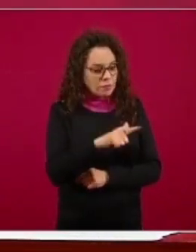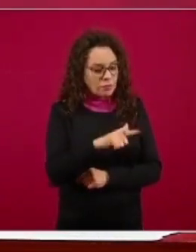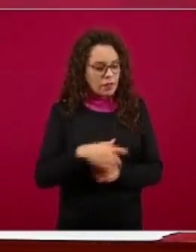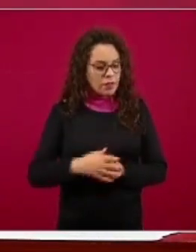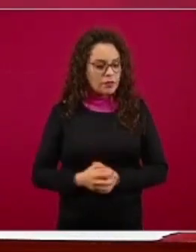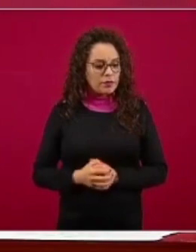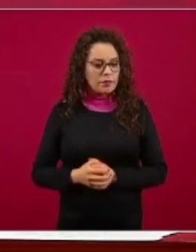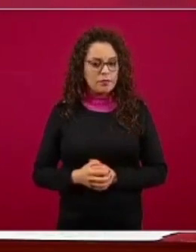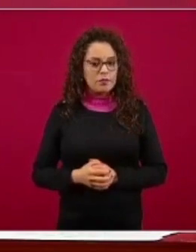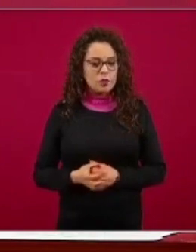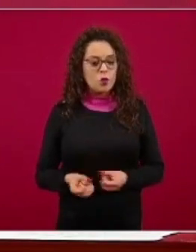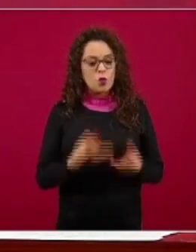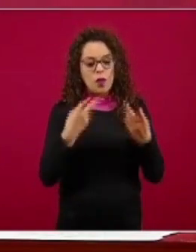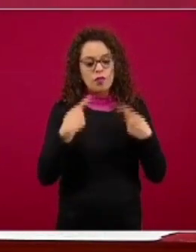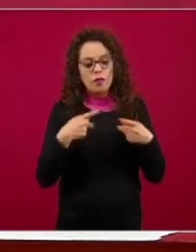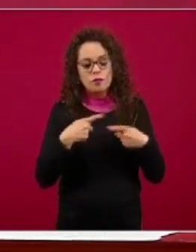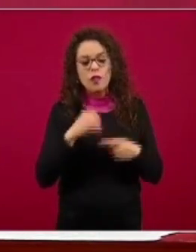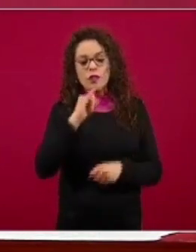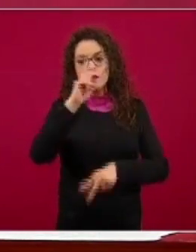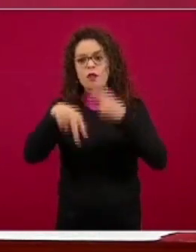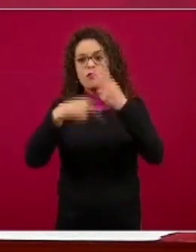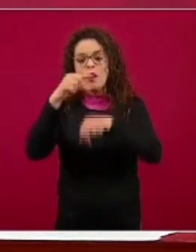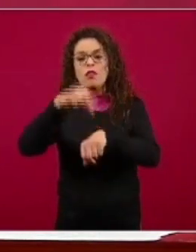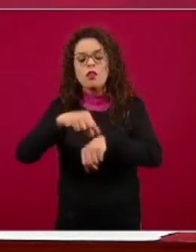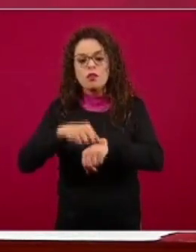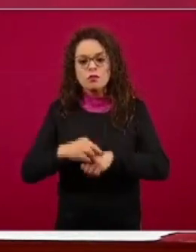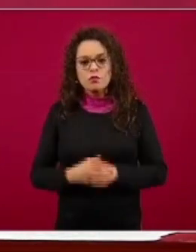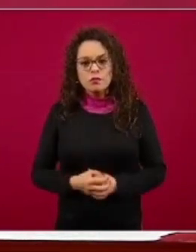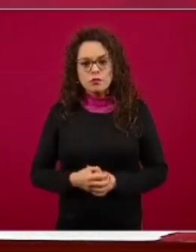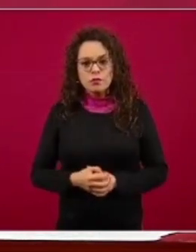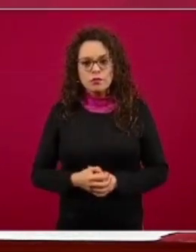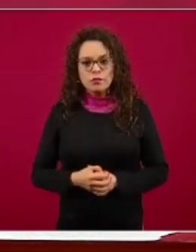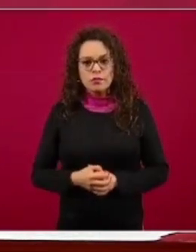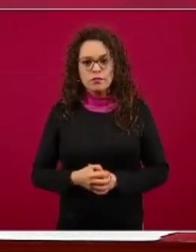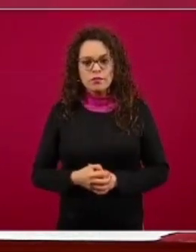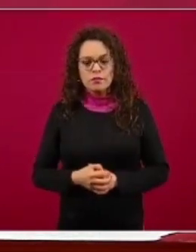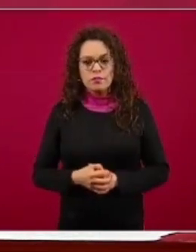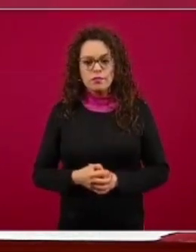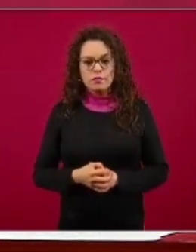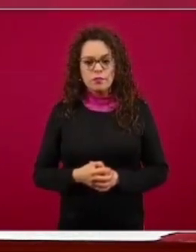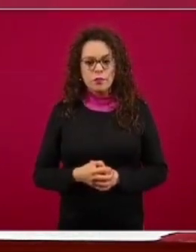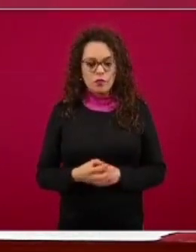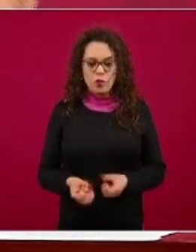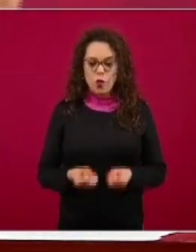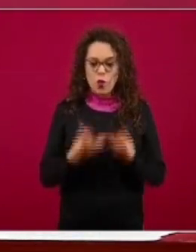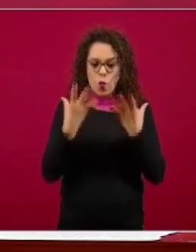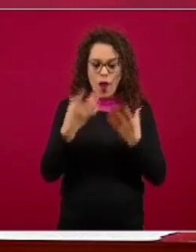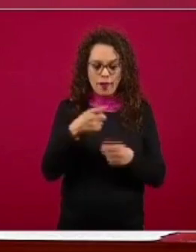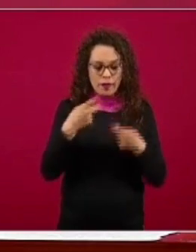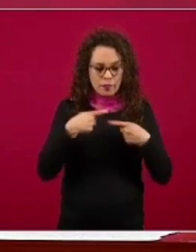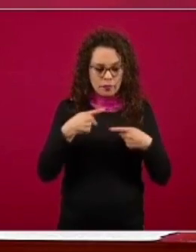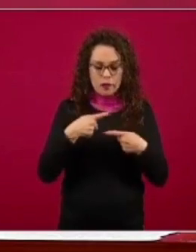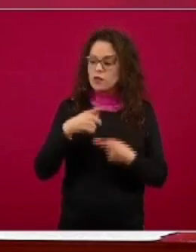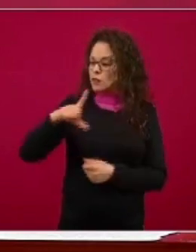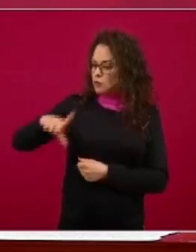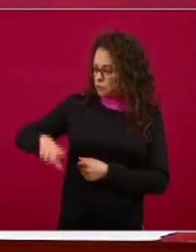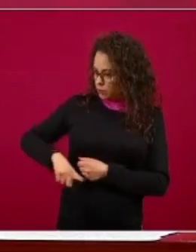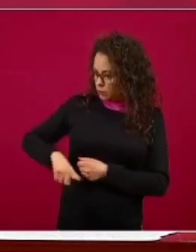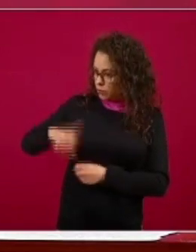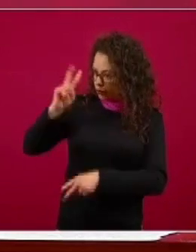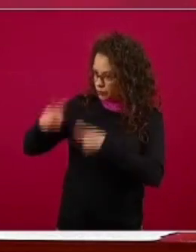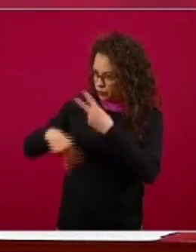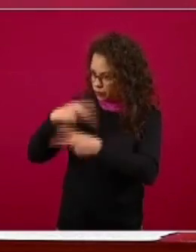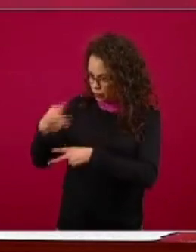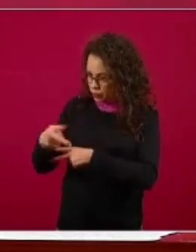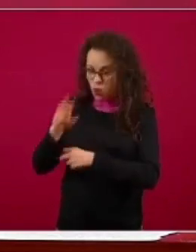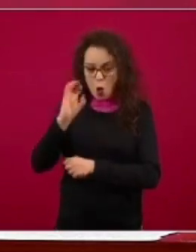buscó atención médica cuál de ese porcentaje fue en instituciones públicas cuáles en instituciones